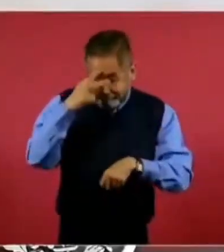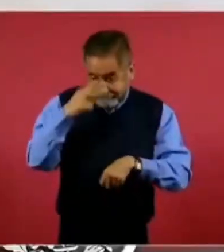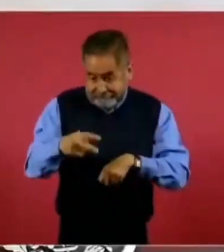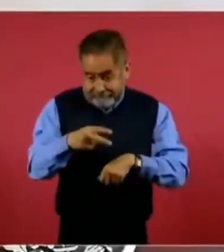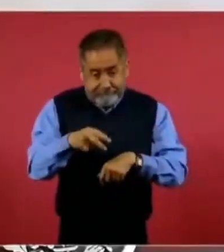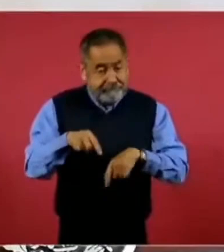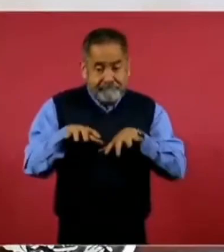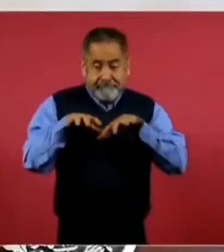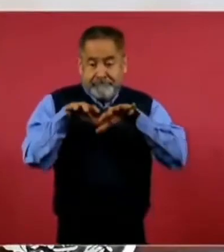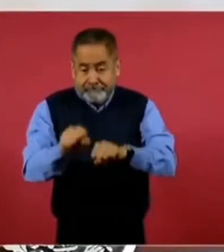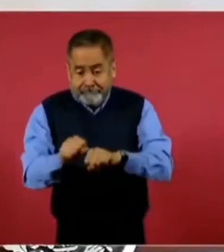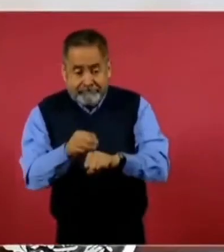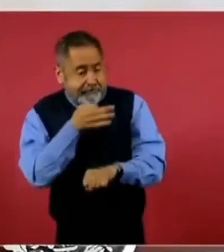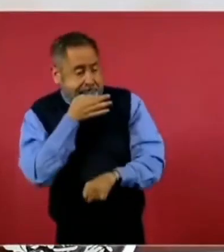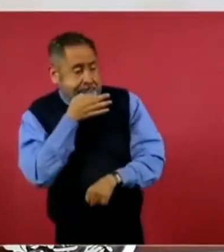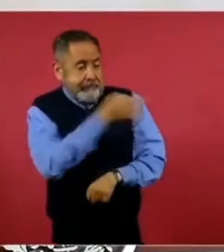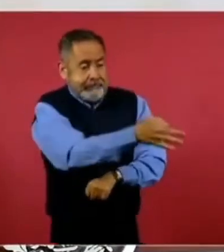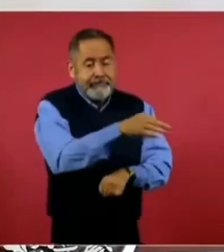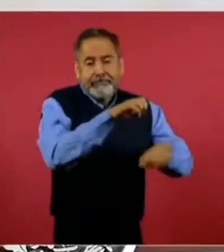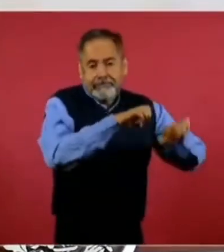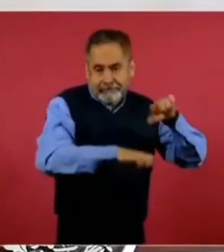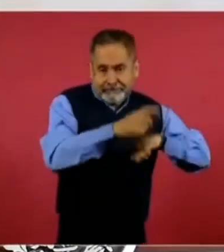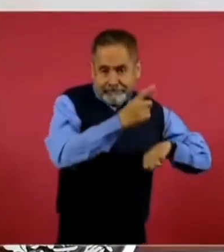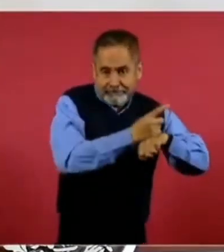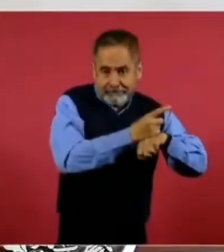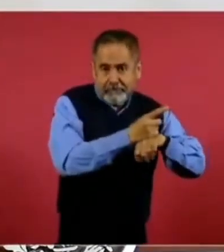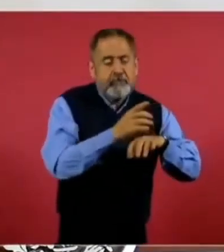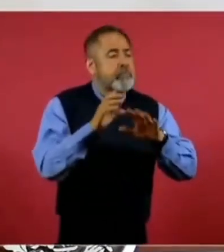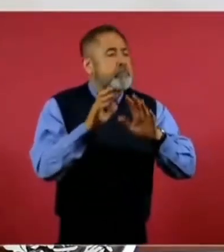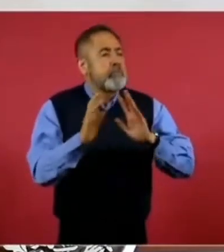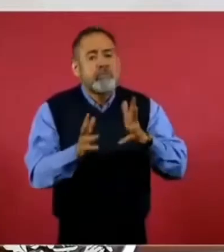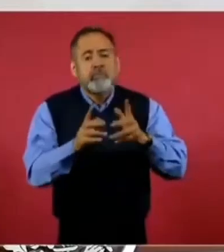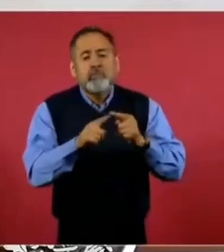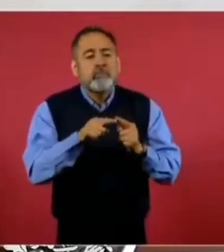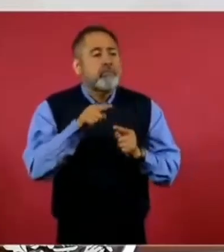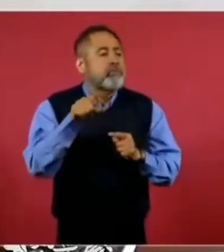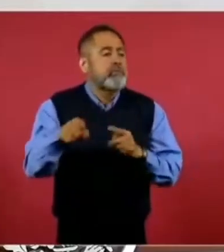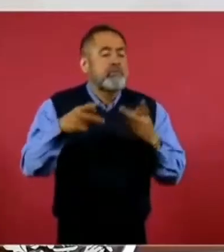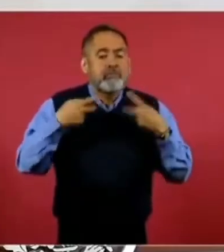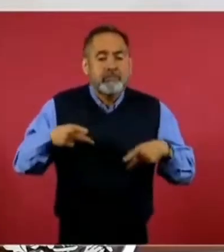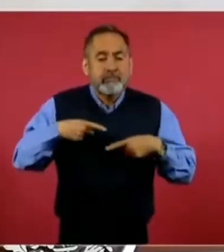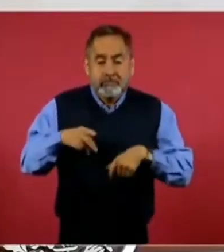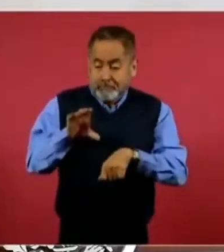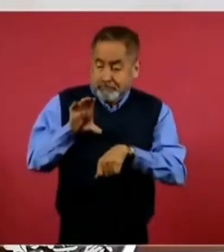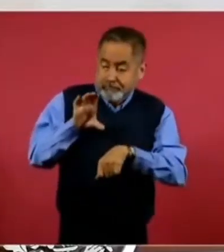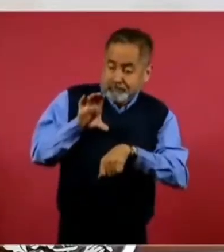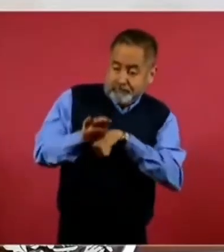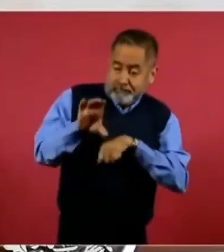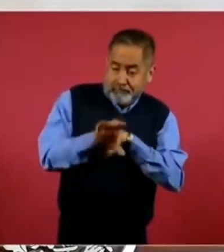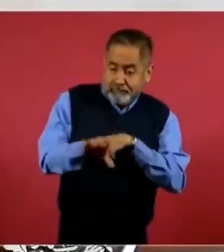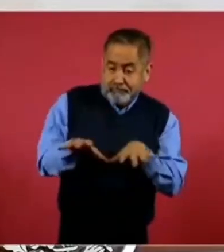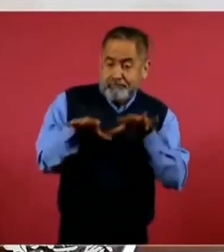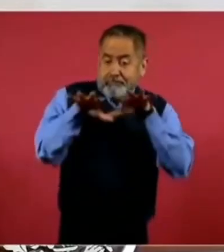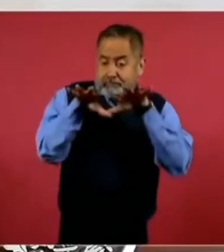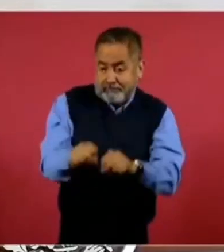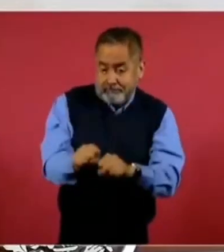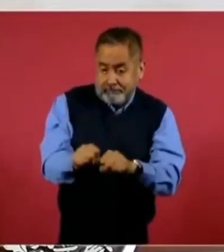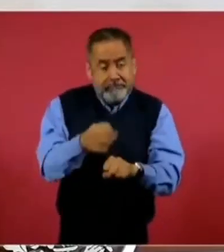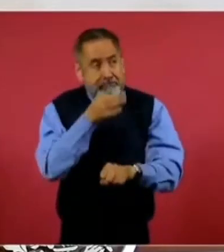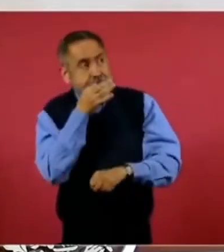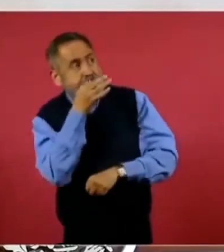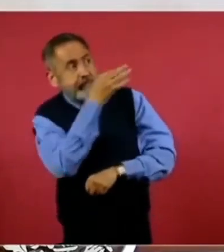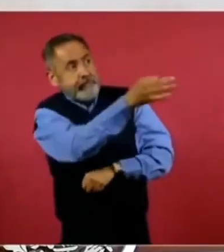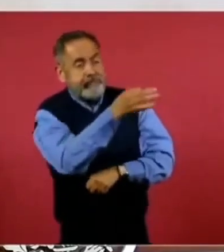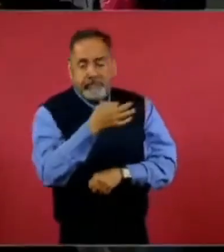le informa a la embajada. Si hay personas de Colombia que detenemos en México, se informa a la